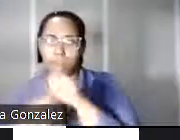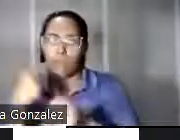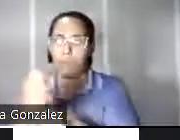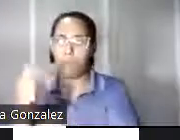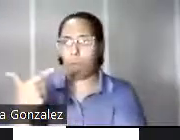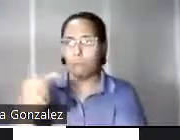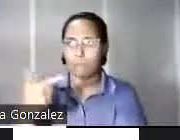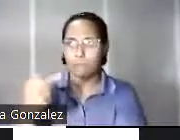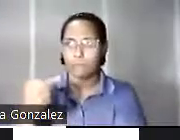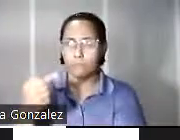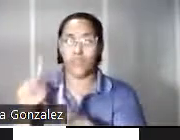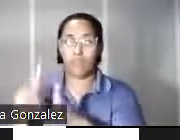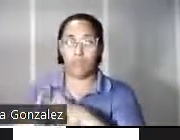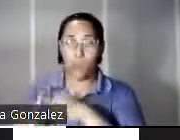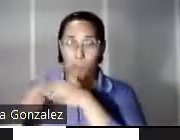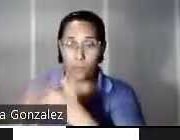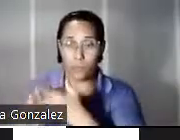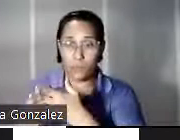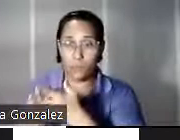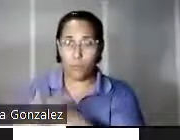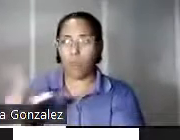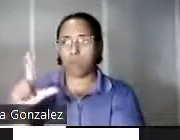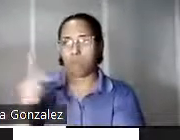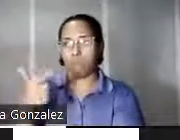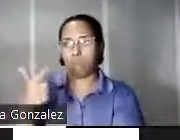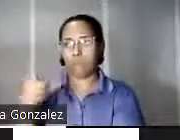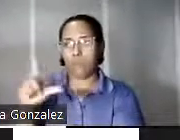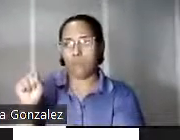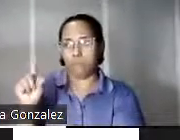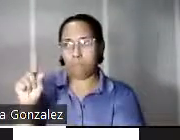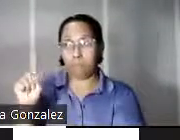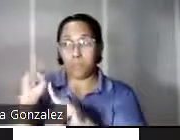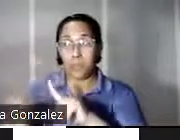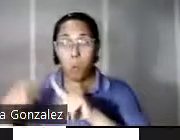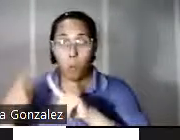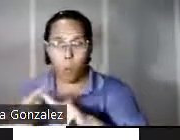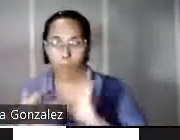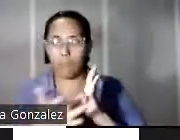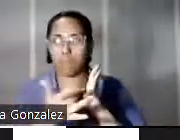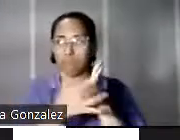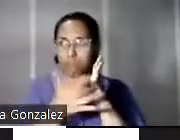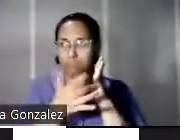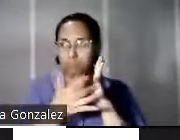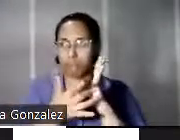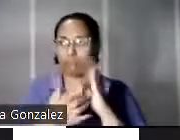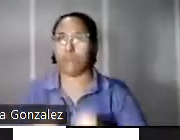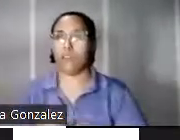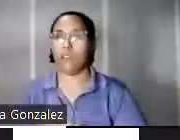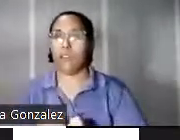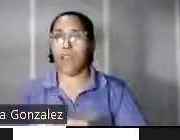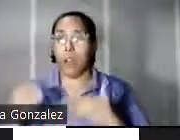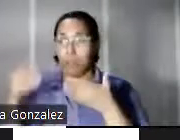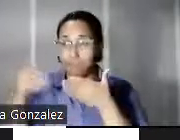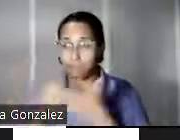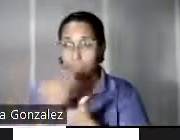sino a principios del siglo XX, cuando los avances tecnológicos y la modernidad nos